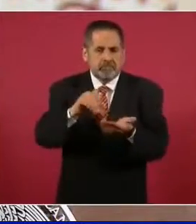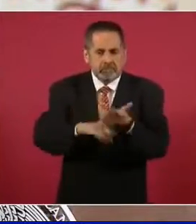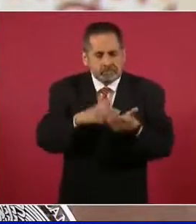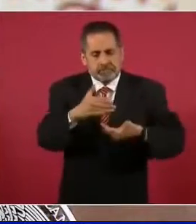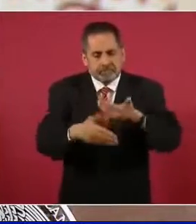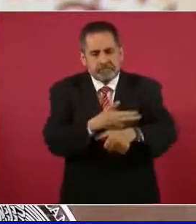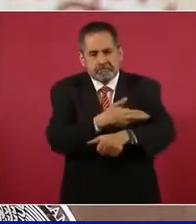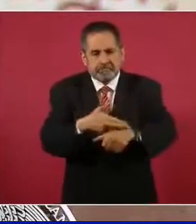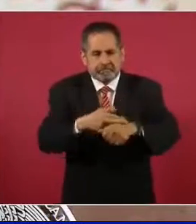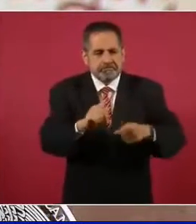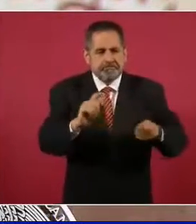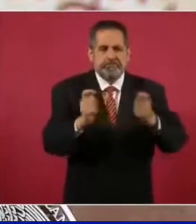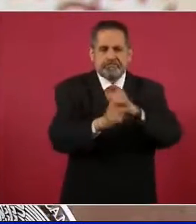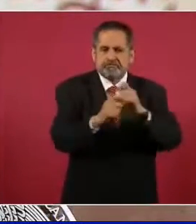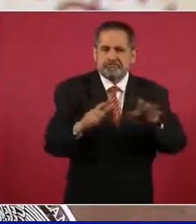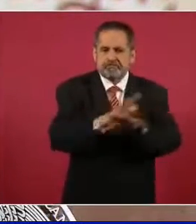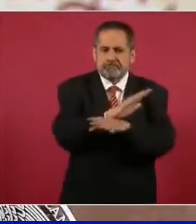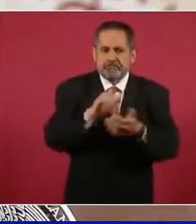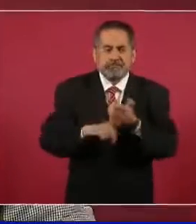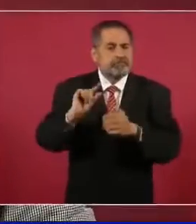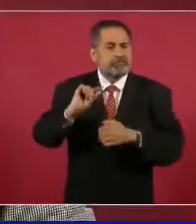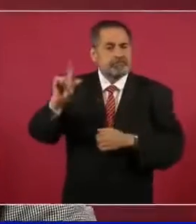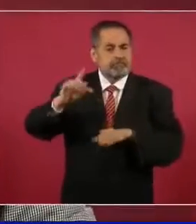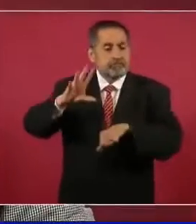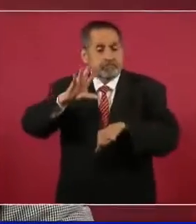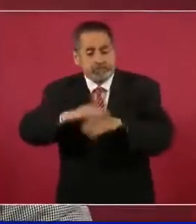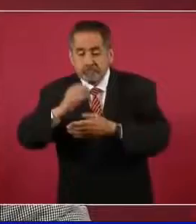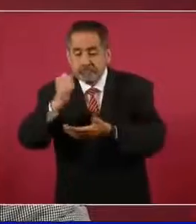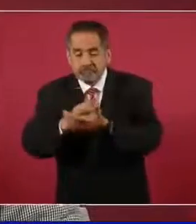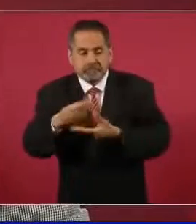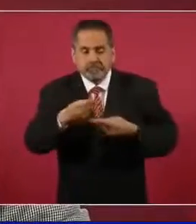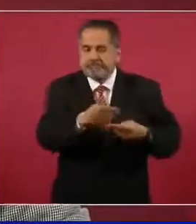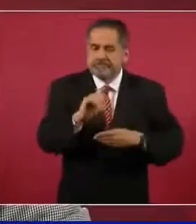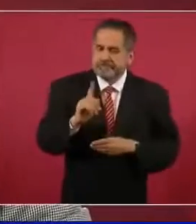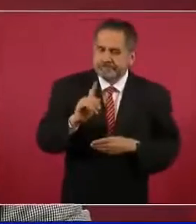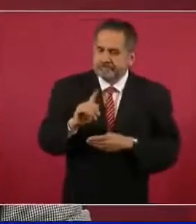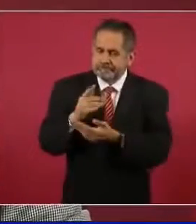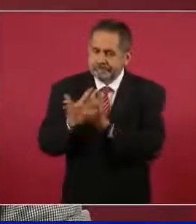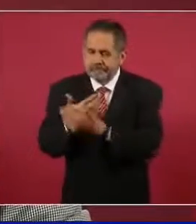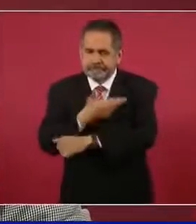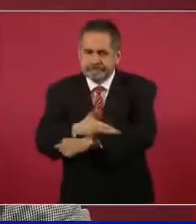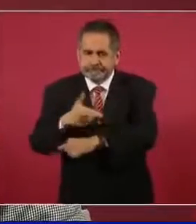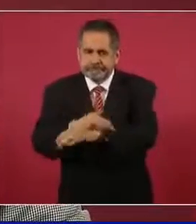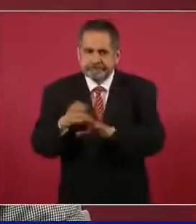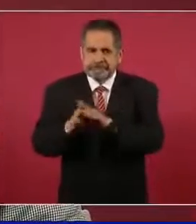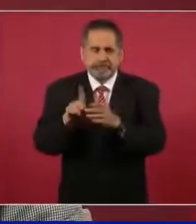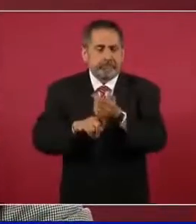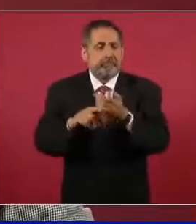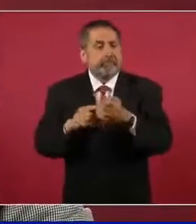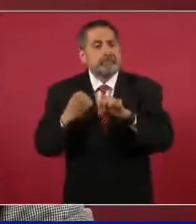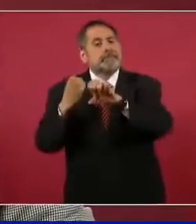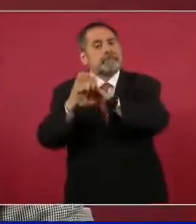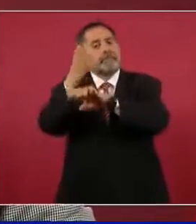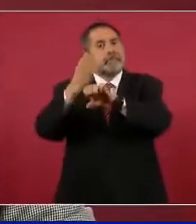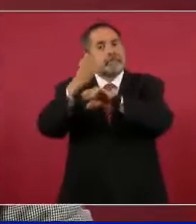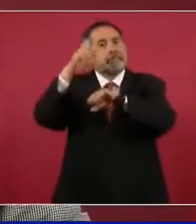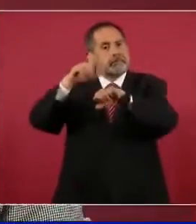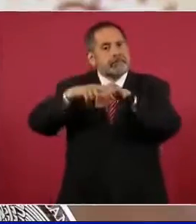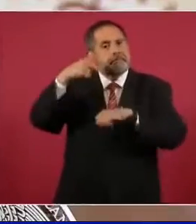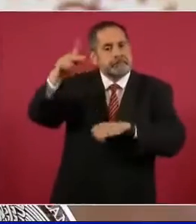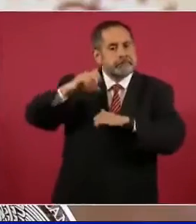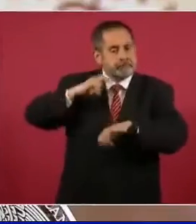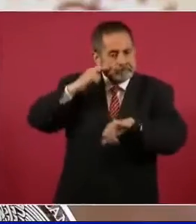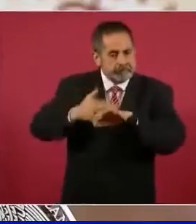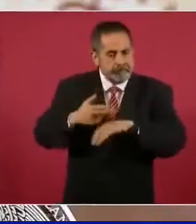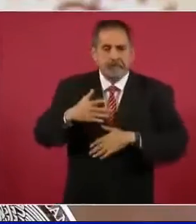proceso de cambio, las autorizaciones de estas especialidades son a nivel estatal y estamos trabajando